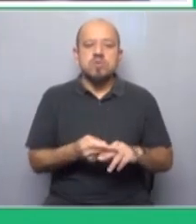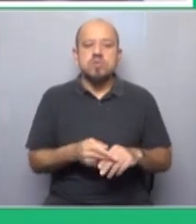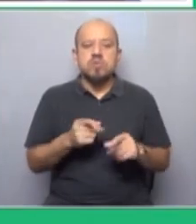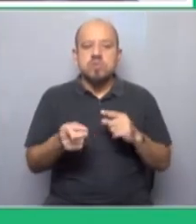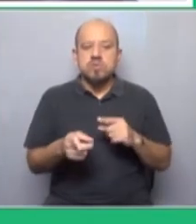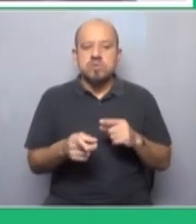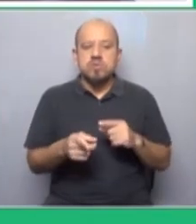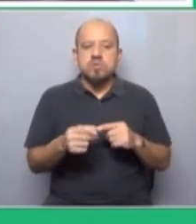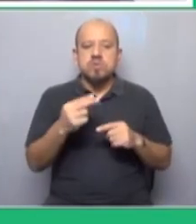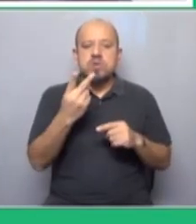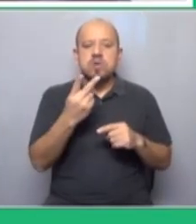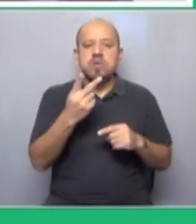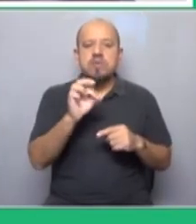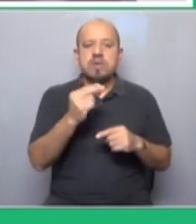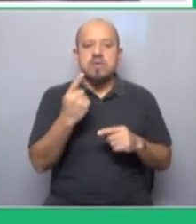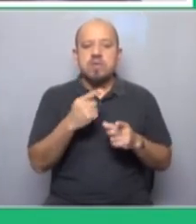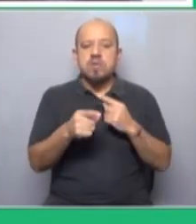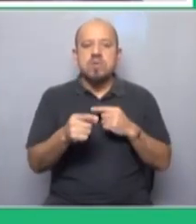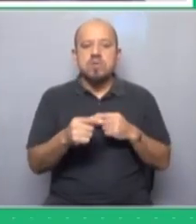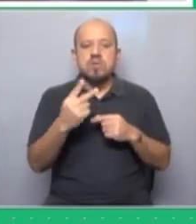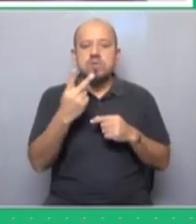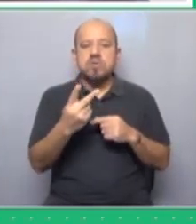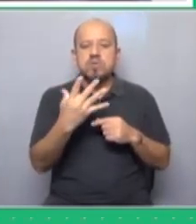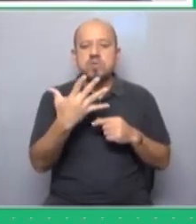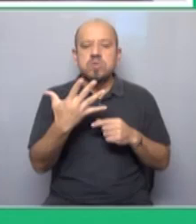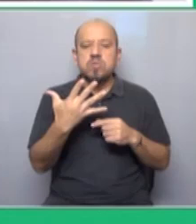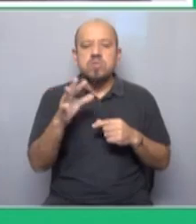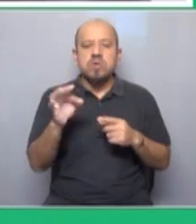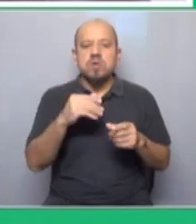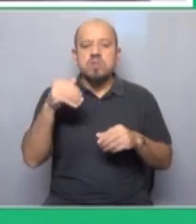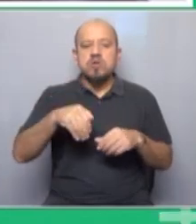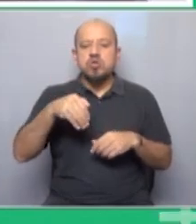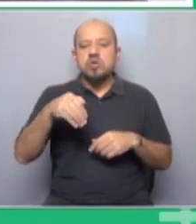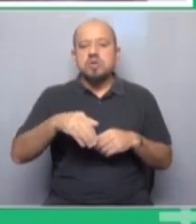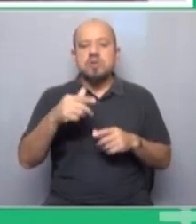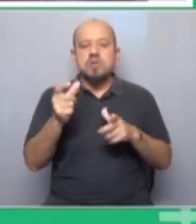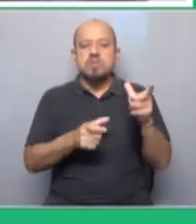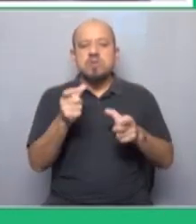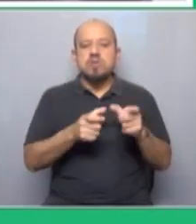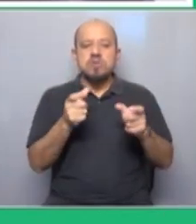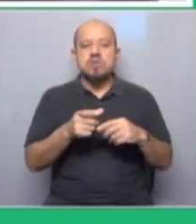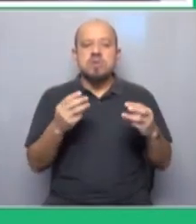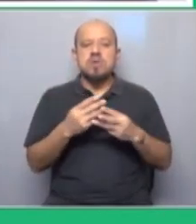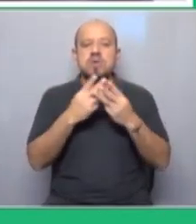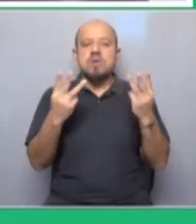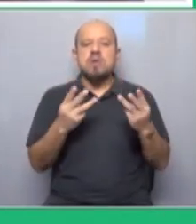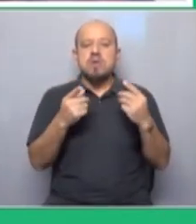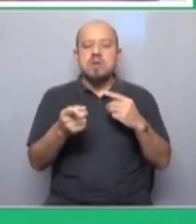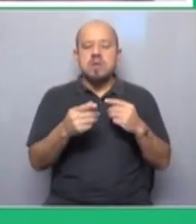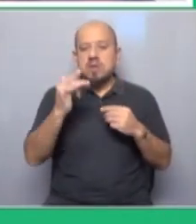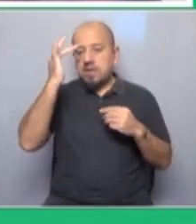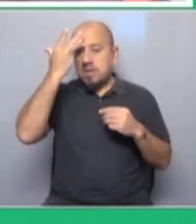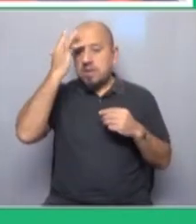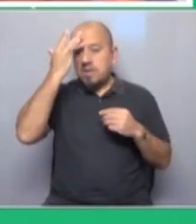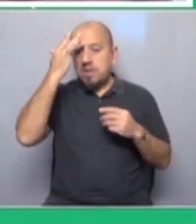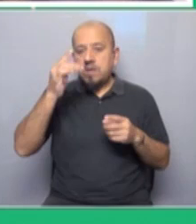principio de 2021, una huelga de 250 millones de personas. Estamos hablando de huelga general en la India. Entonces,